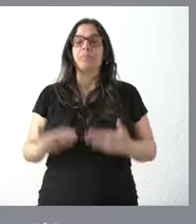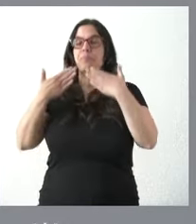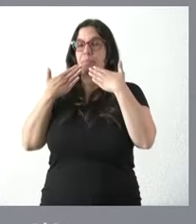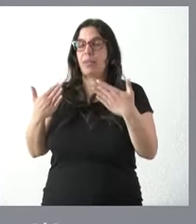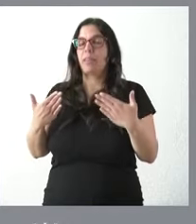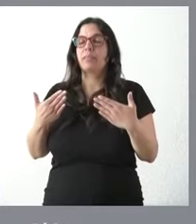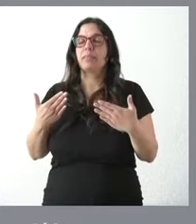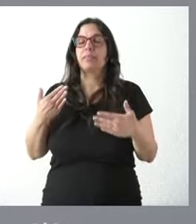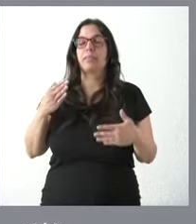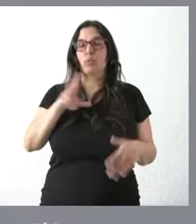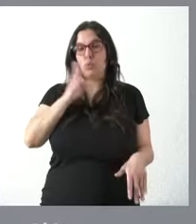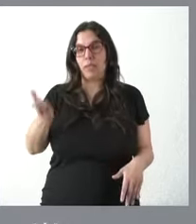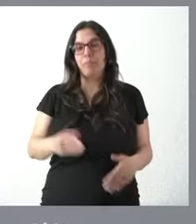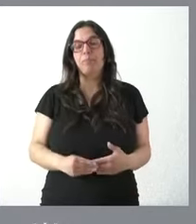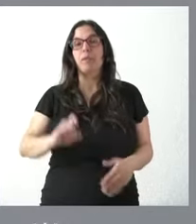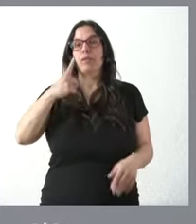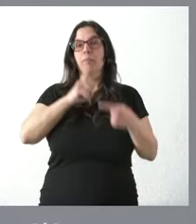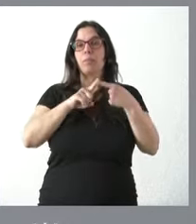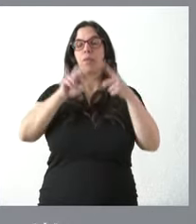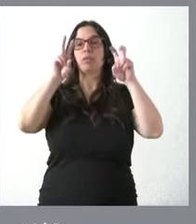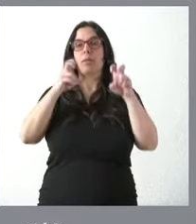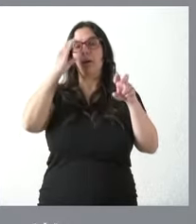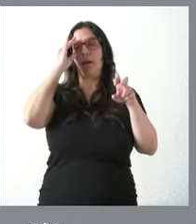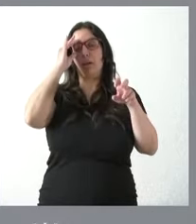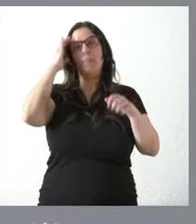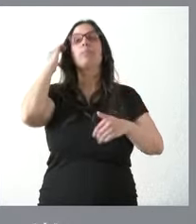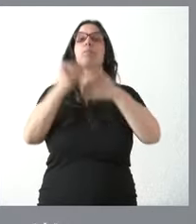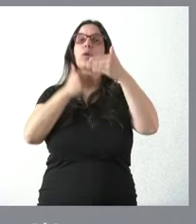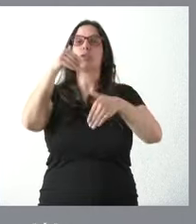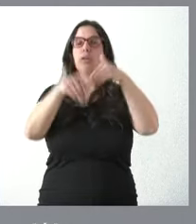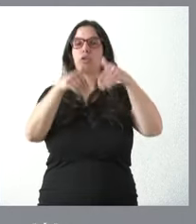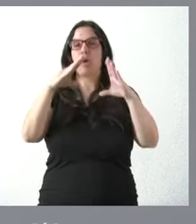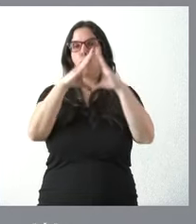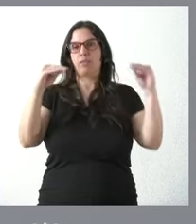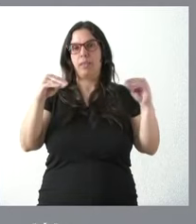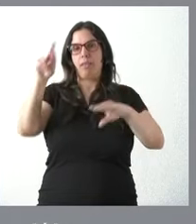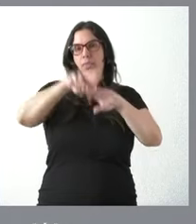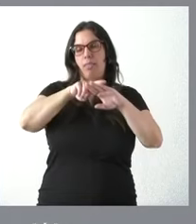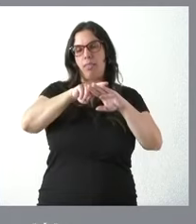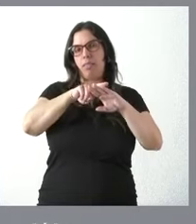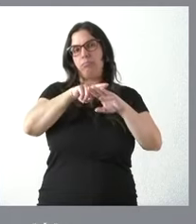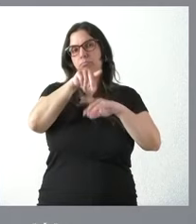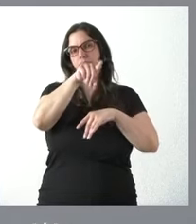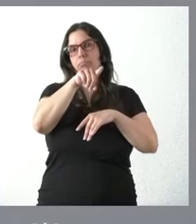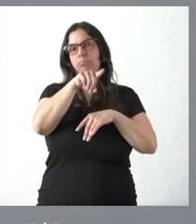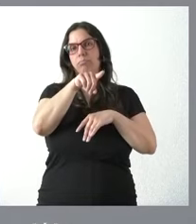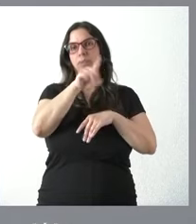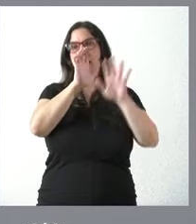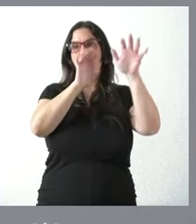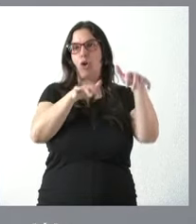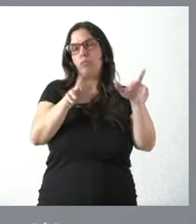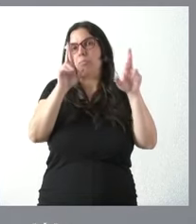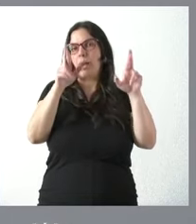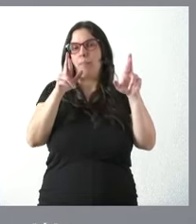gracias a usted en primer lugar respecto al proceso electoral en León para elegir el nuevo rector deseamos que desarrolle con